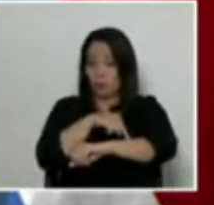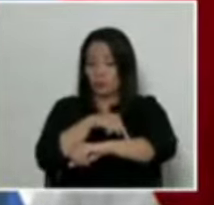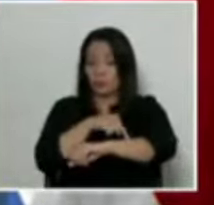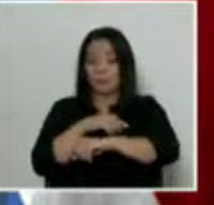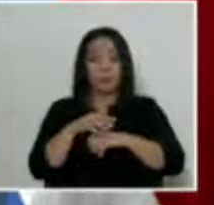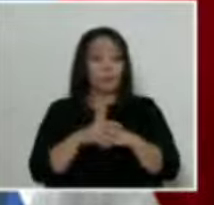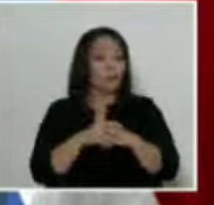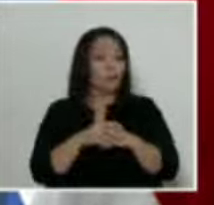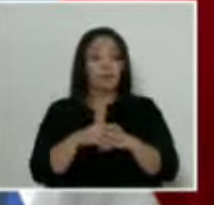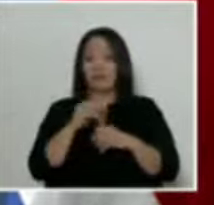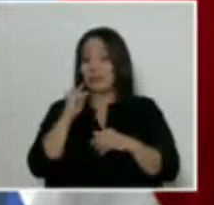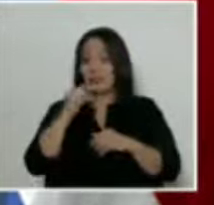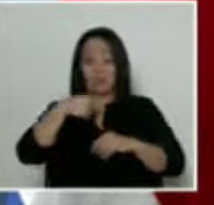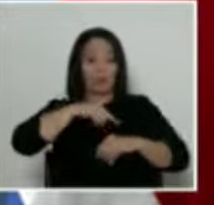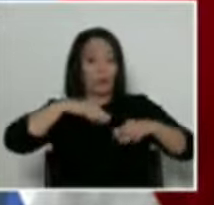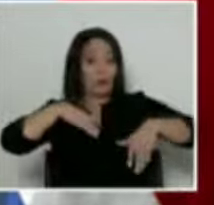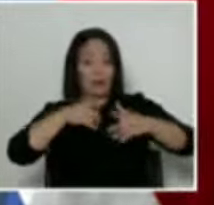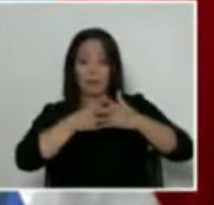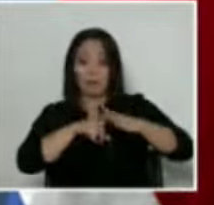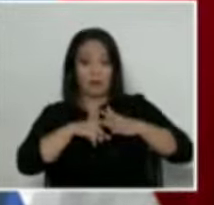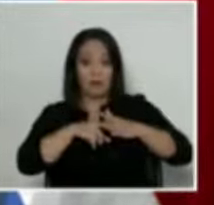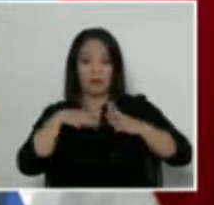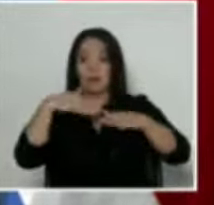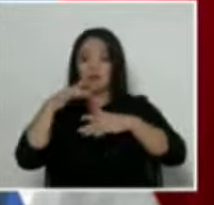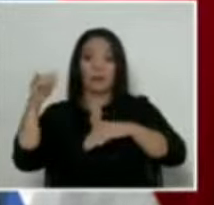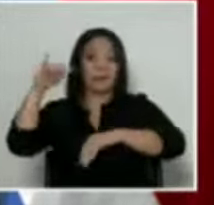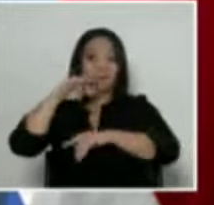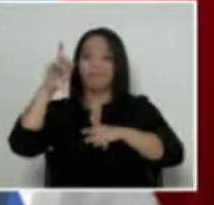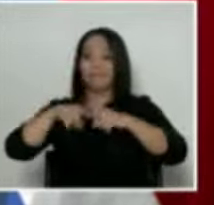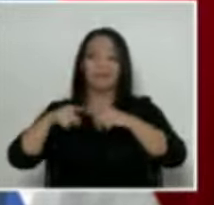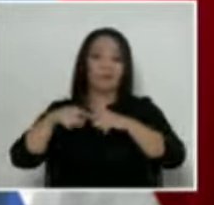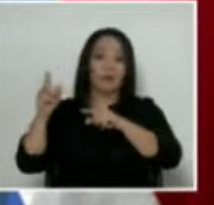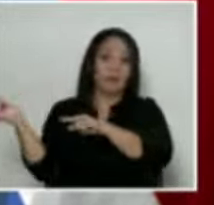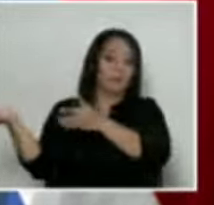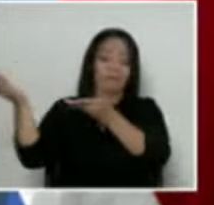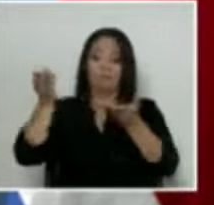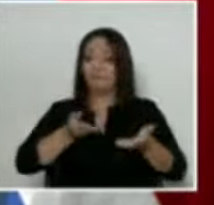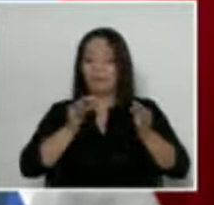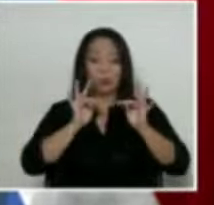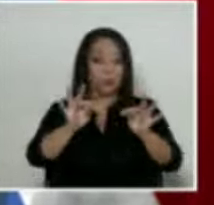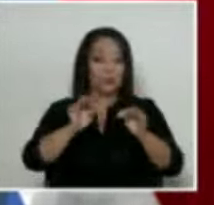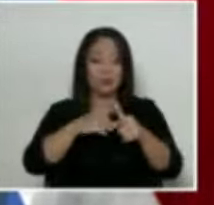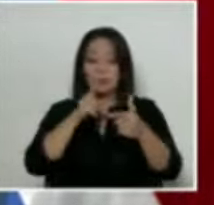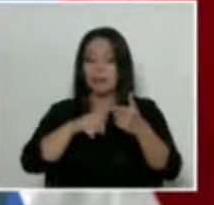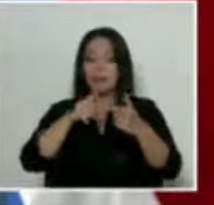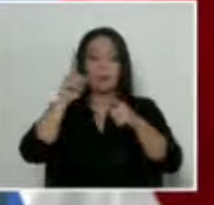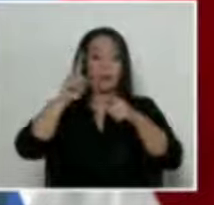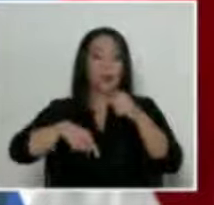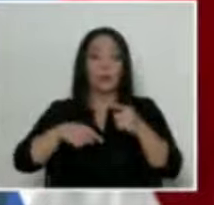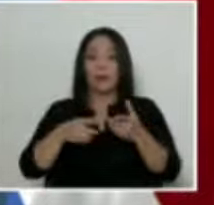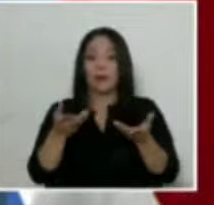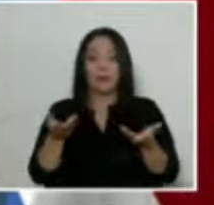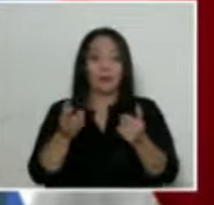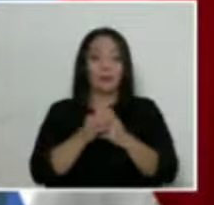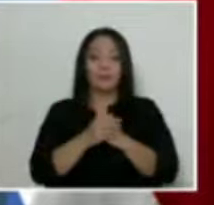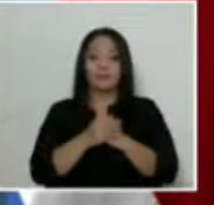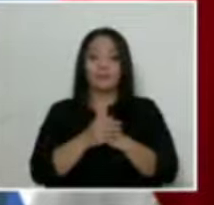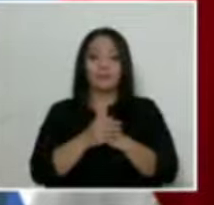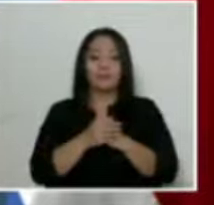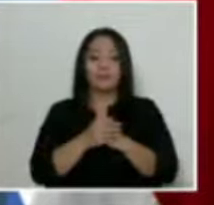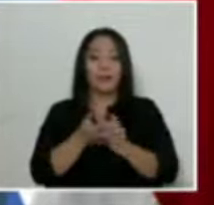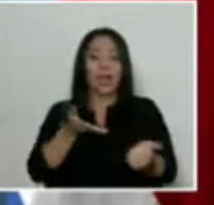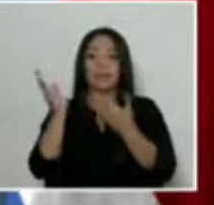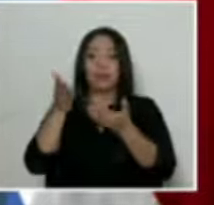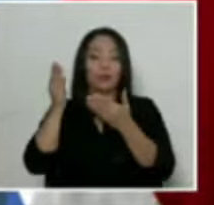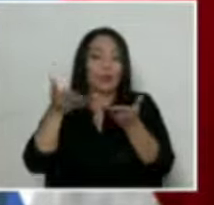dejar de aterrizar los turistas ahí y vamos a tener que dejar de exportar cosas de altísimo valor